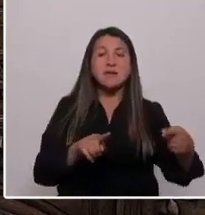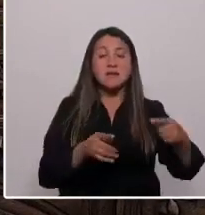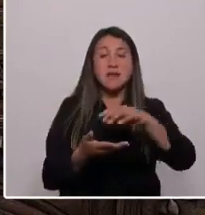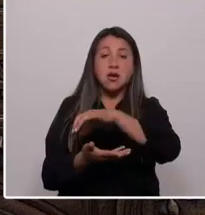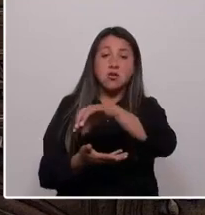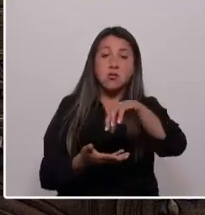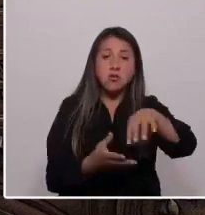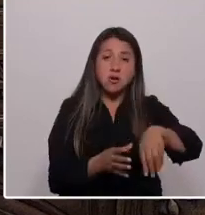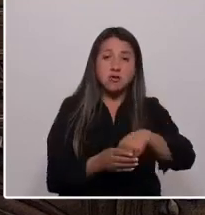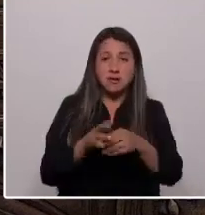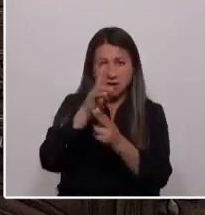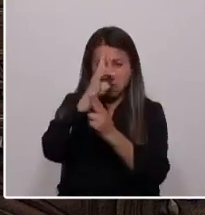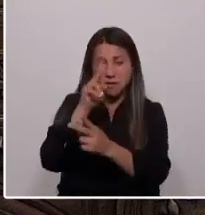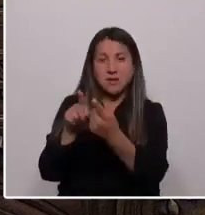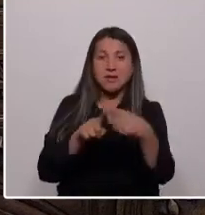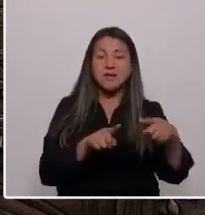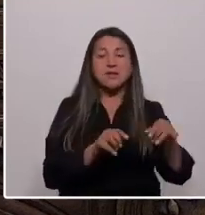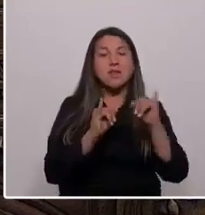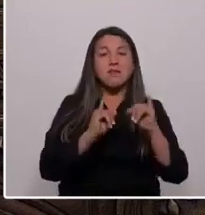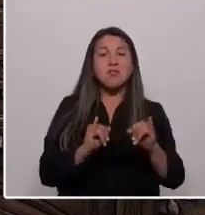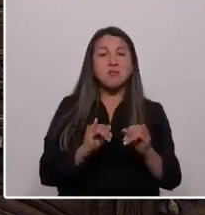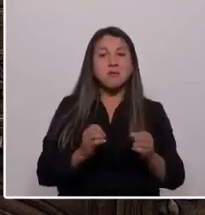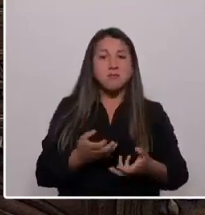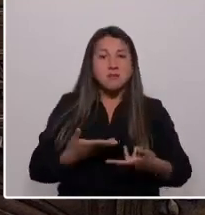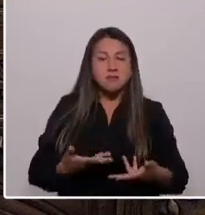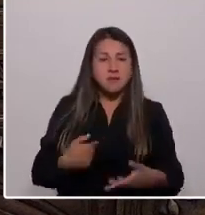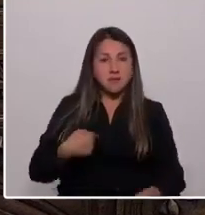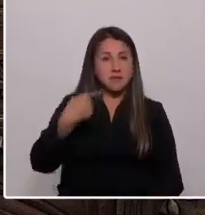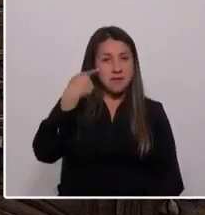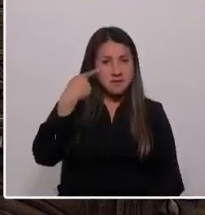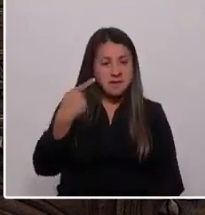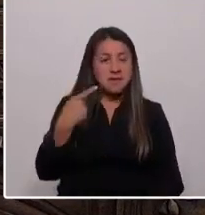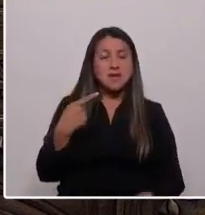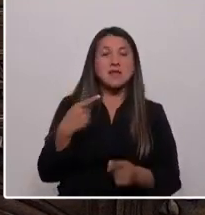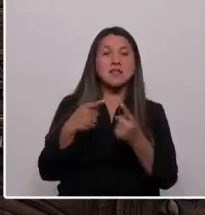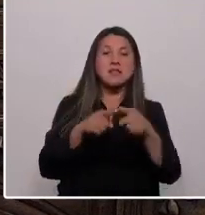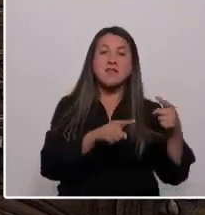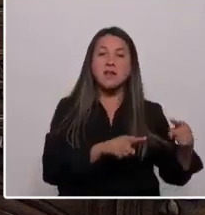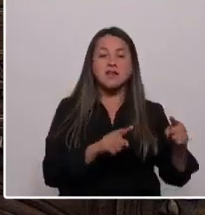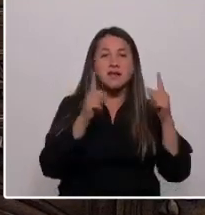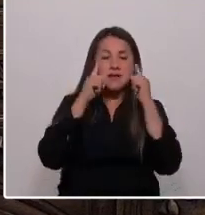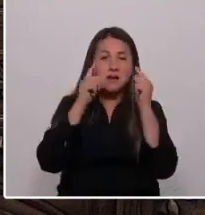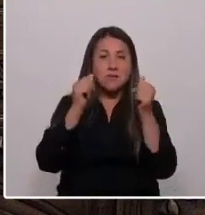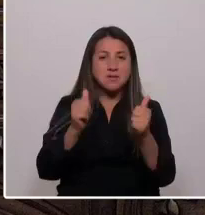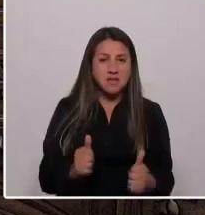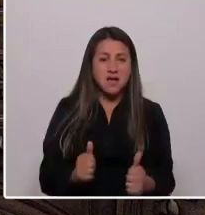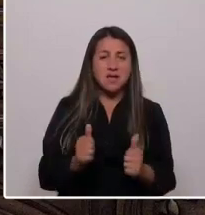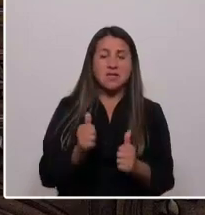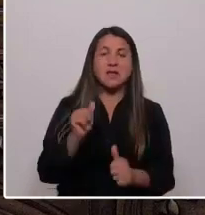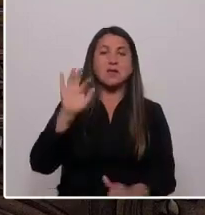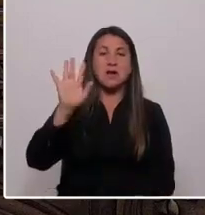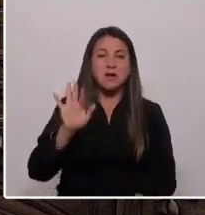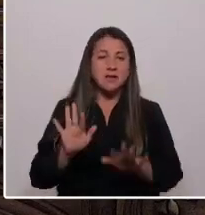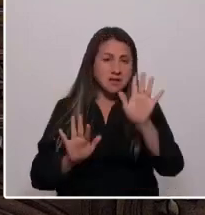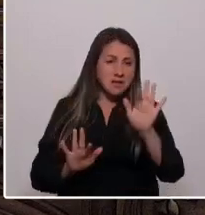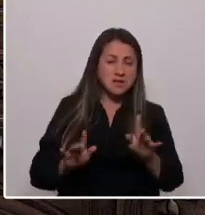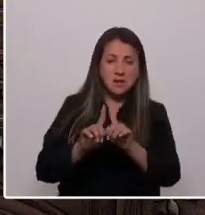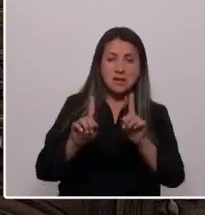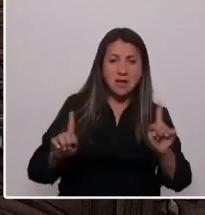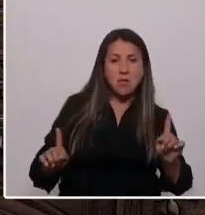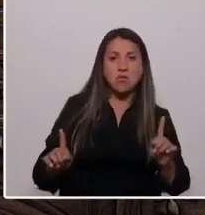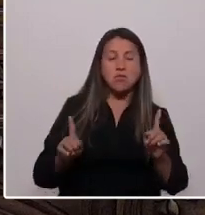distintas formas de ser y de pensar, y las diferentes capacidades, las cualidades y los talentos,